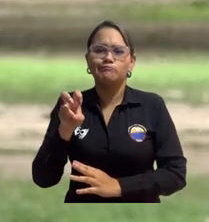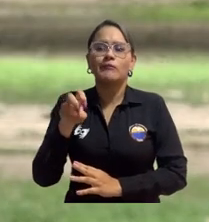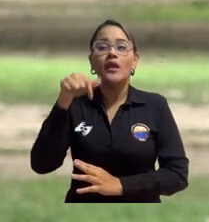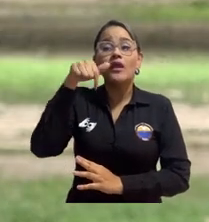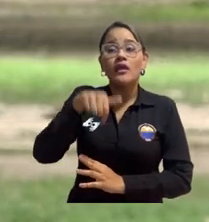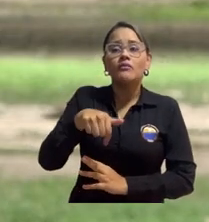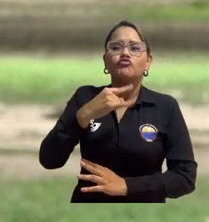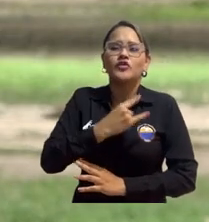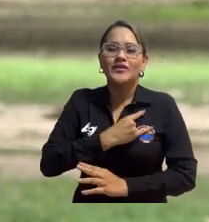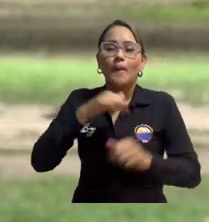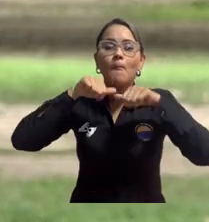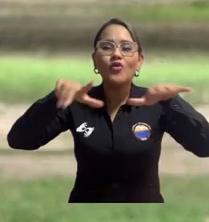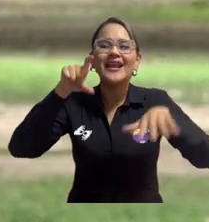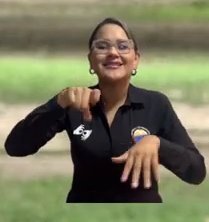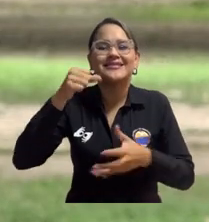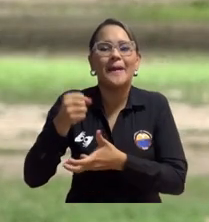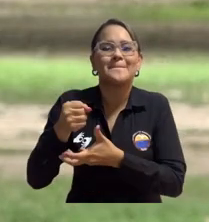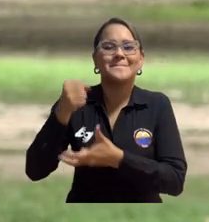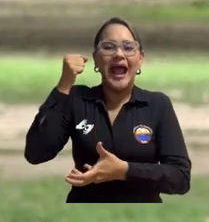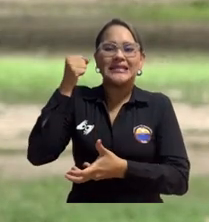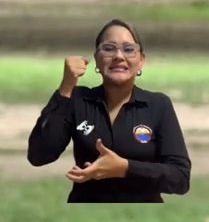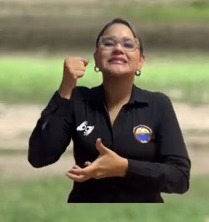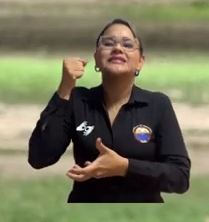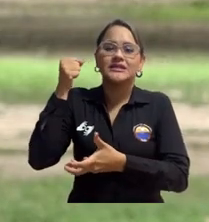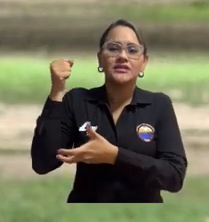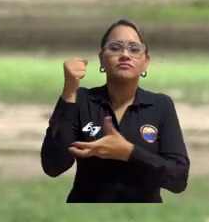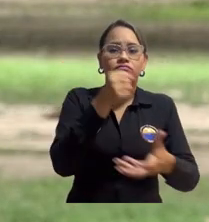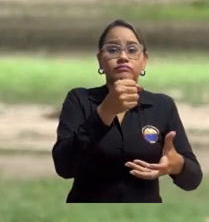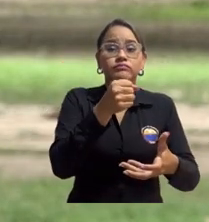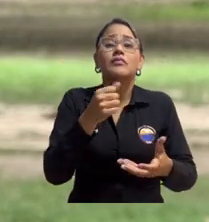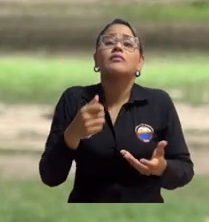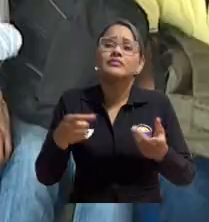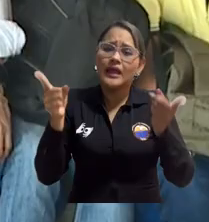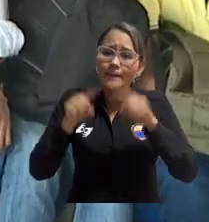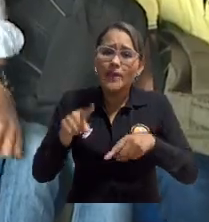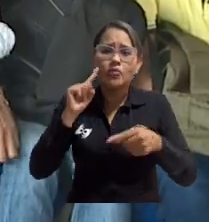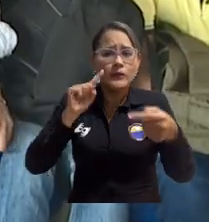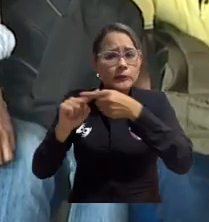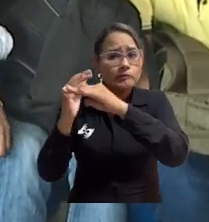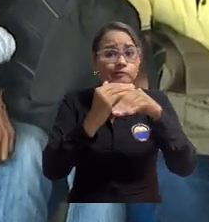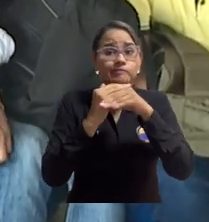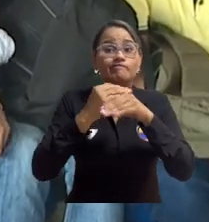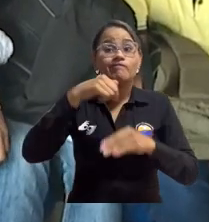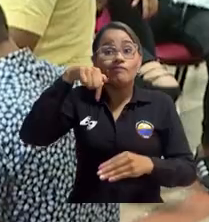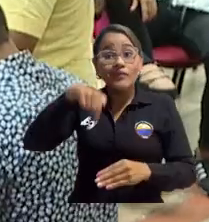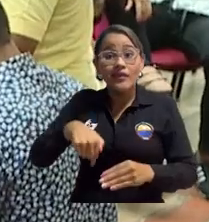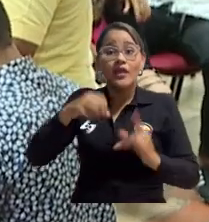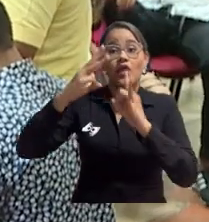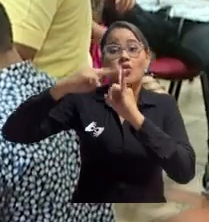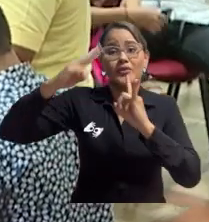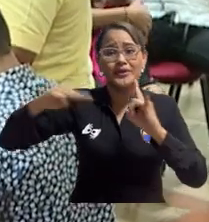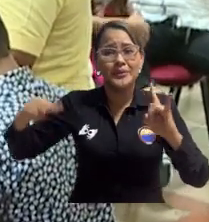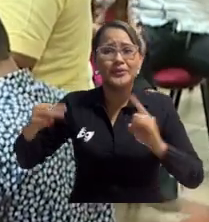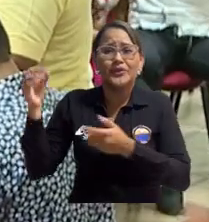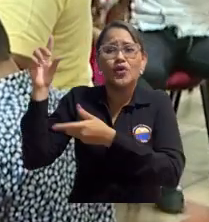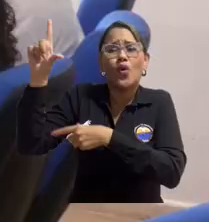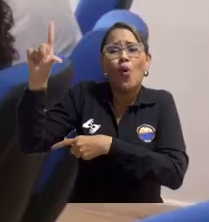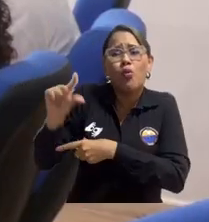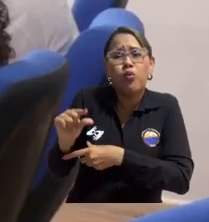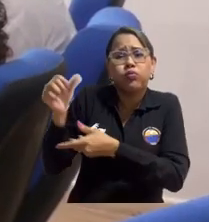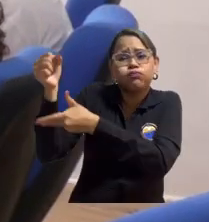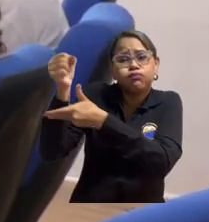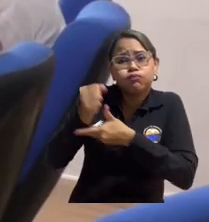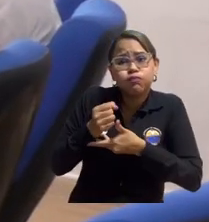Necesitamos más recursos para la universidad pública, pero también necesitamos cerrar las brechas que existen. Actualmente, Unimagdalena tiene la transferencia per